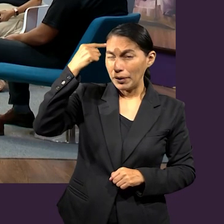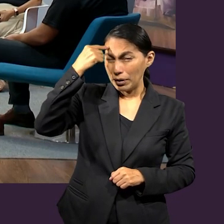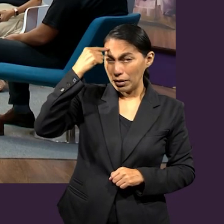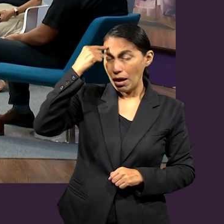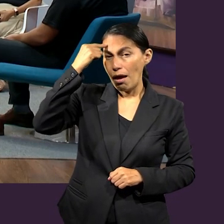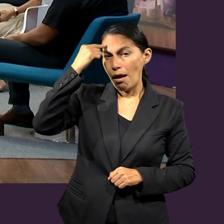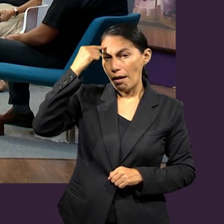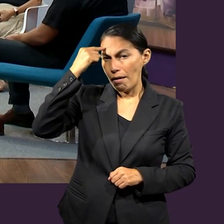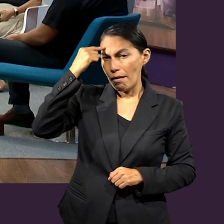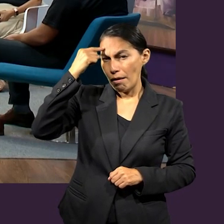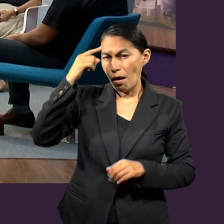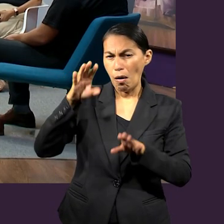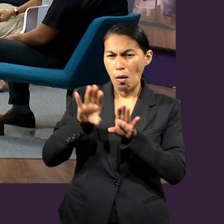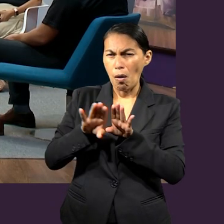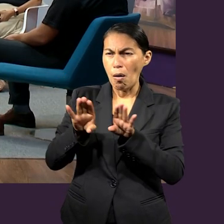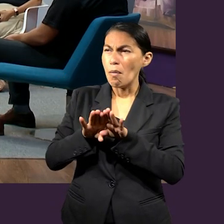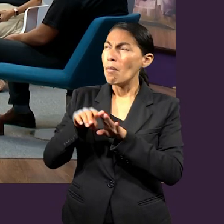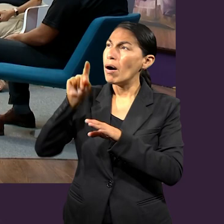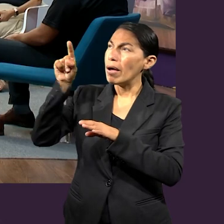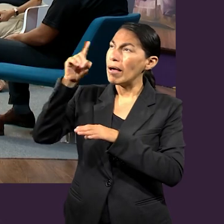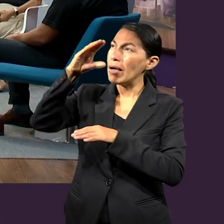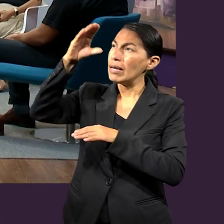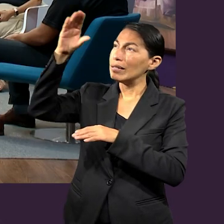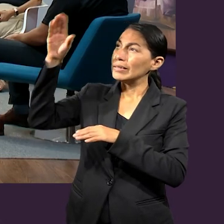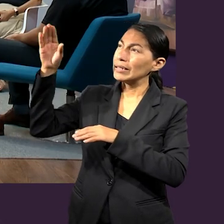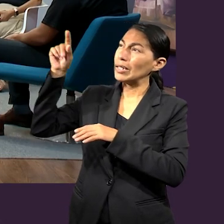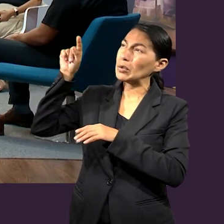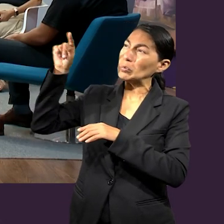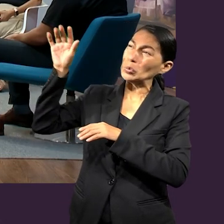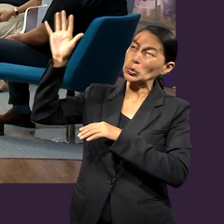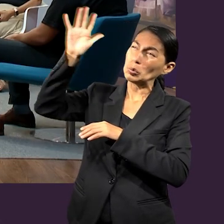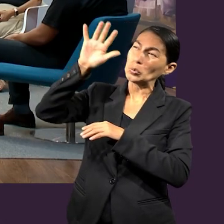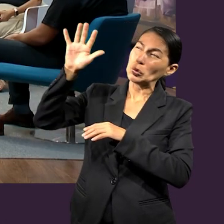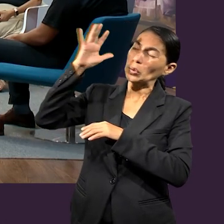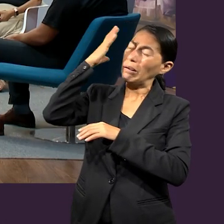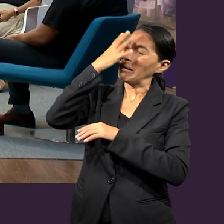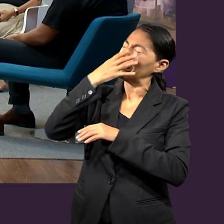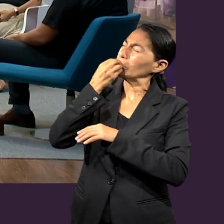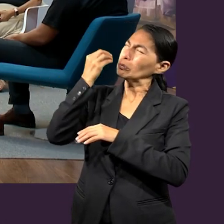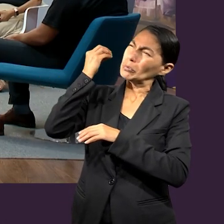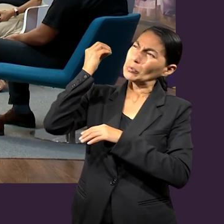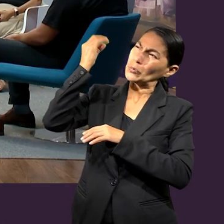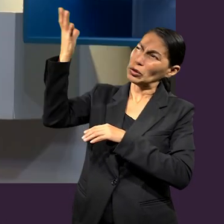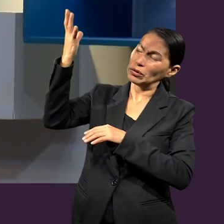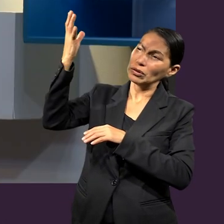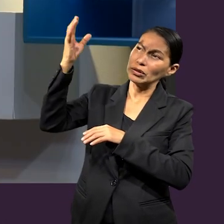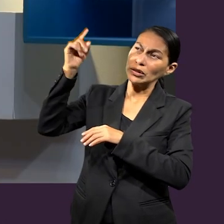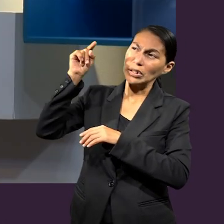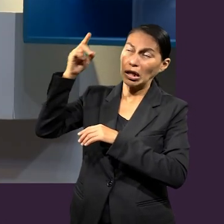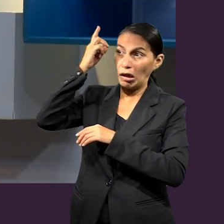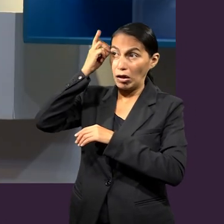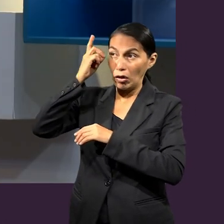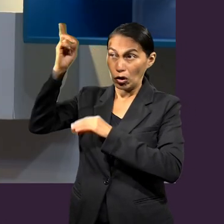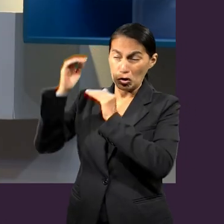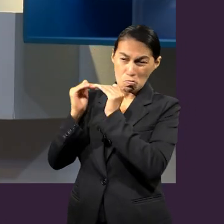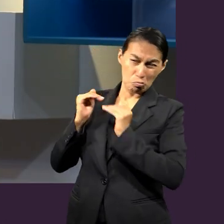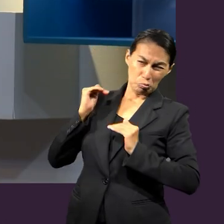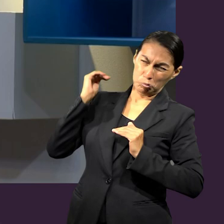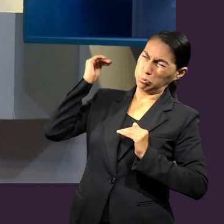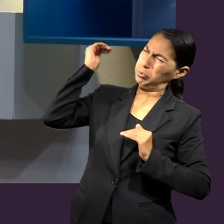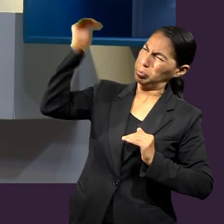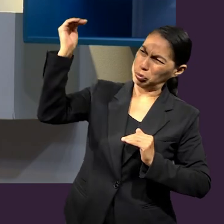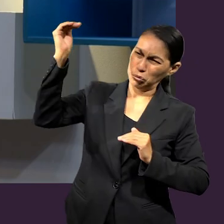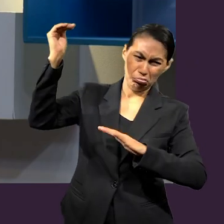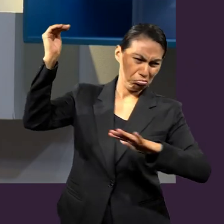reflexionado o hemos repasado de que tenemos un reino sin igual, tenemos un Dios que está por encima